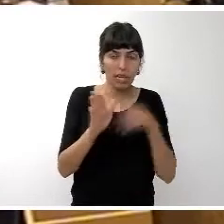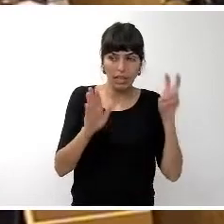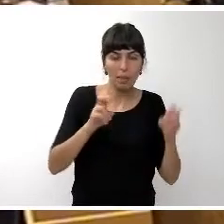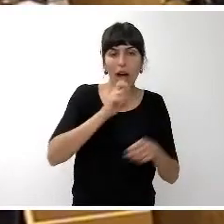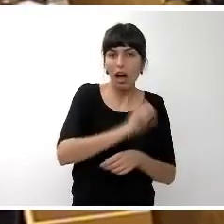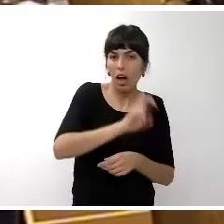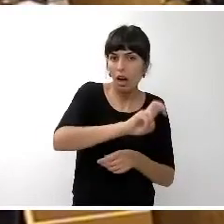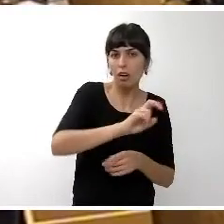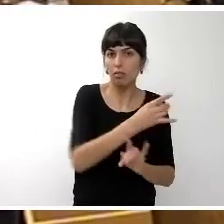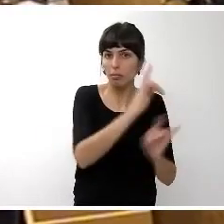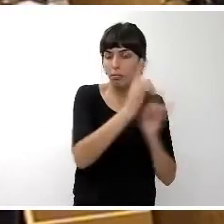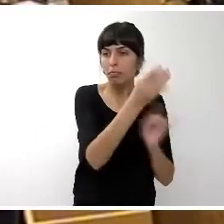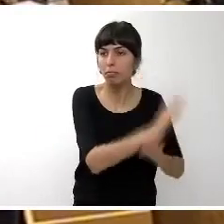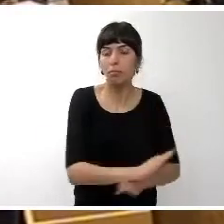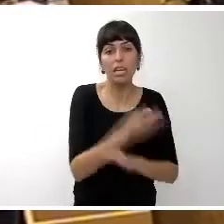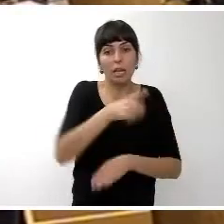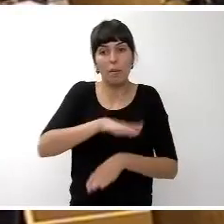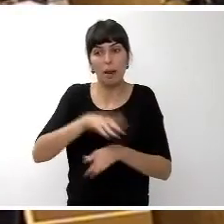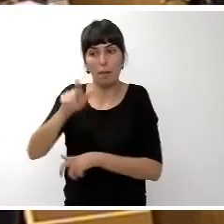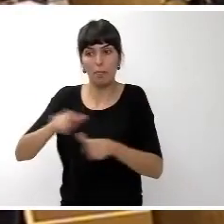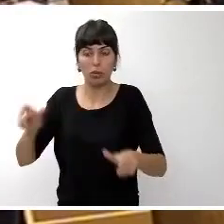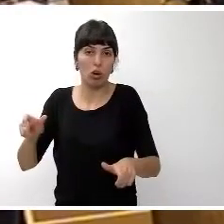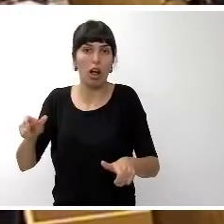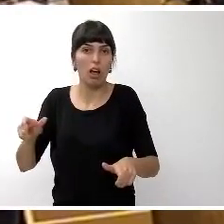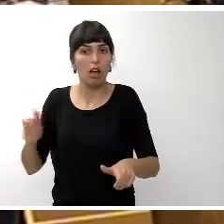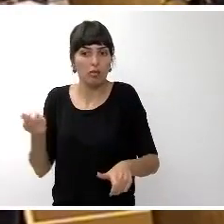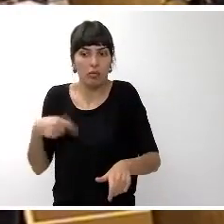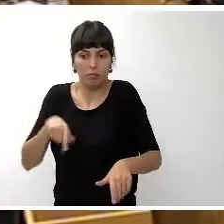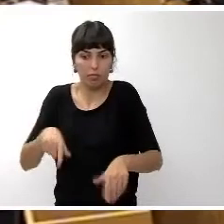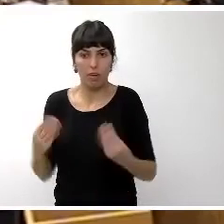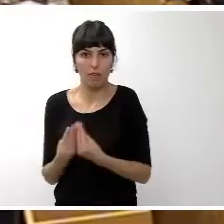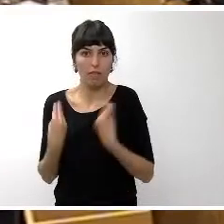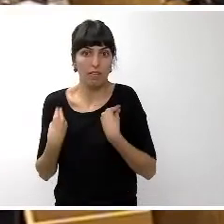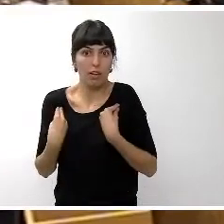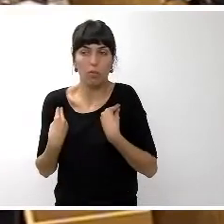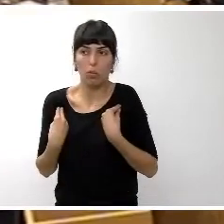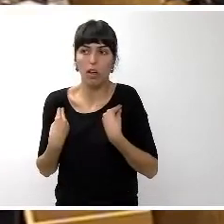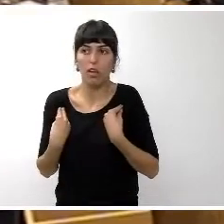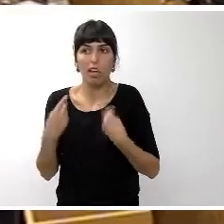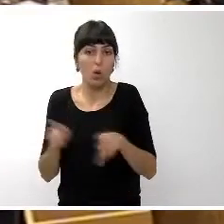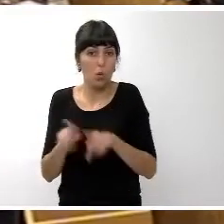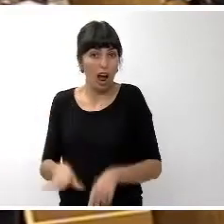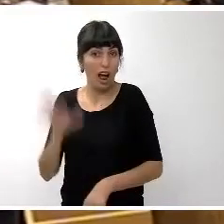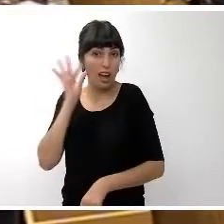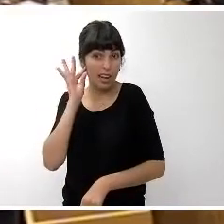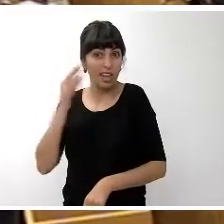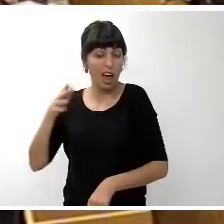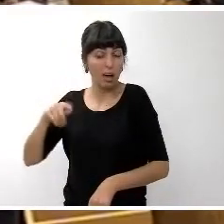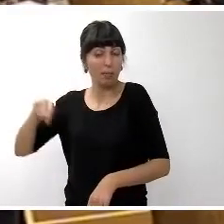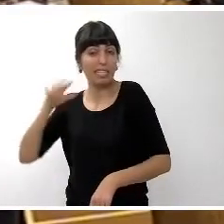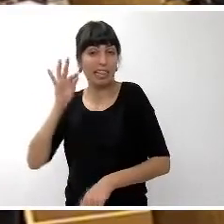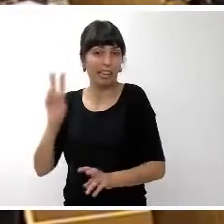que vivimos en la isla y queremos disfrutarla mejor como nos decía esta mañana temprano la niña que presidió el cabildo durante un rato ¿no?